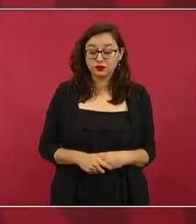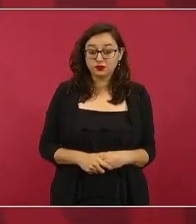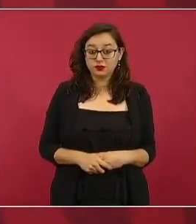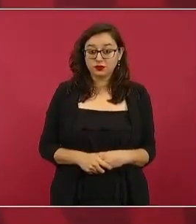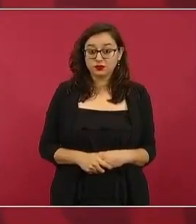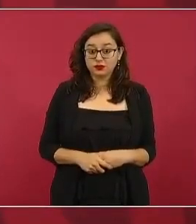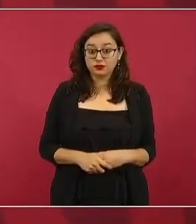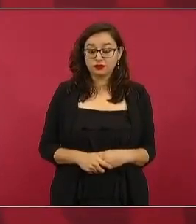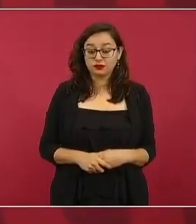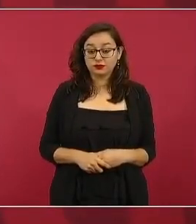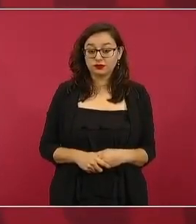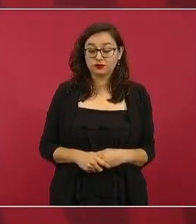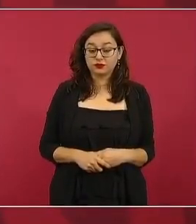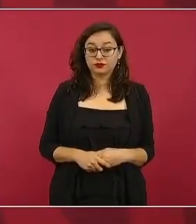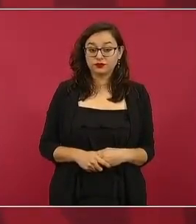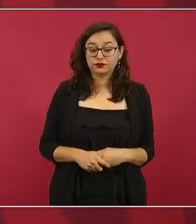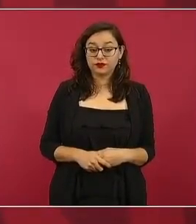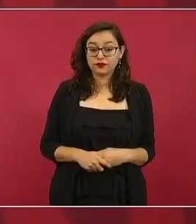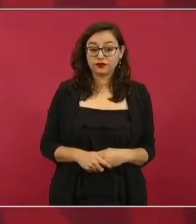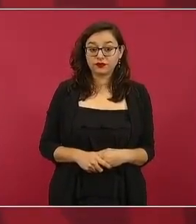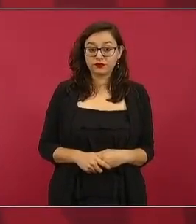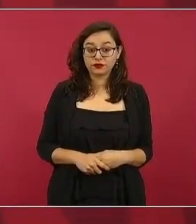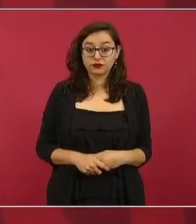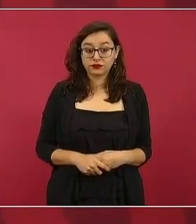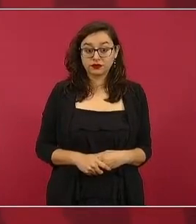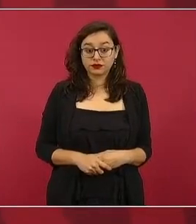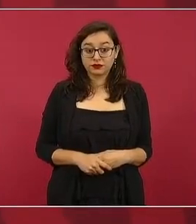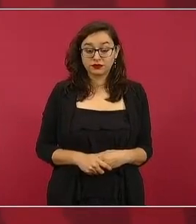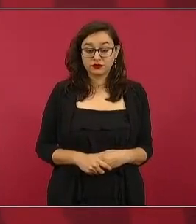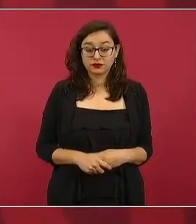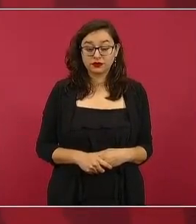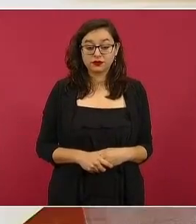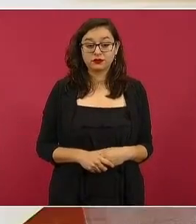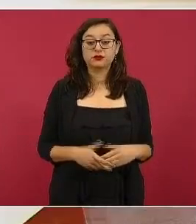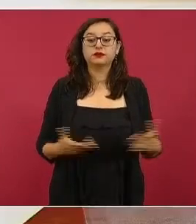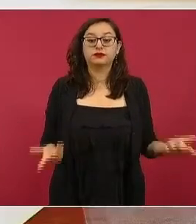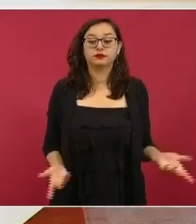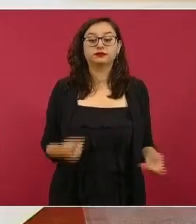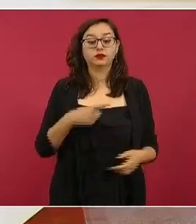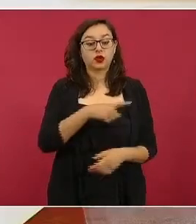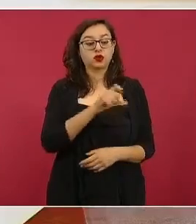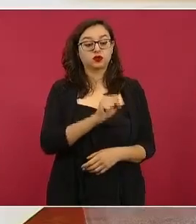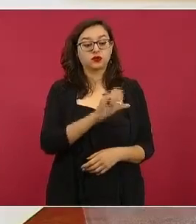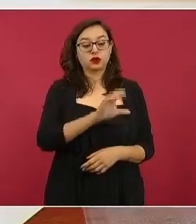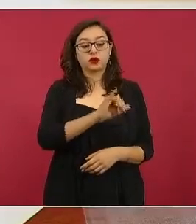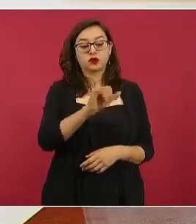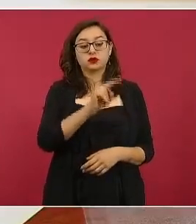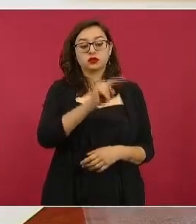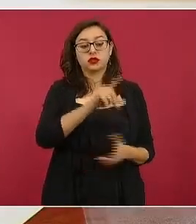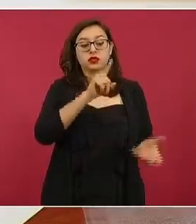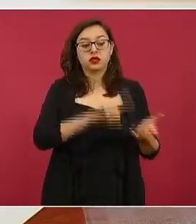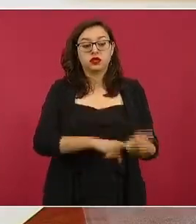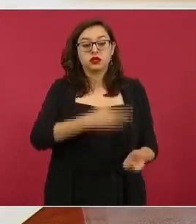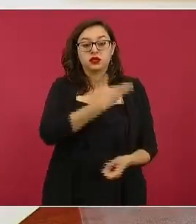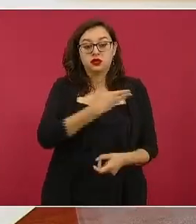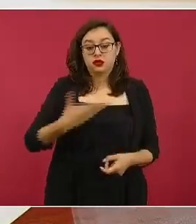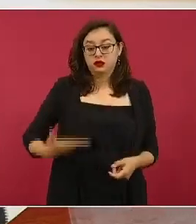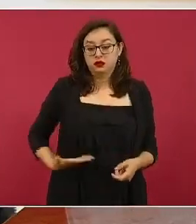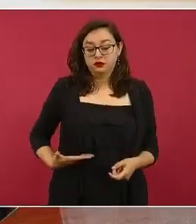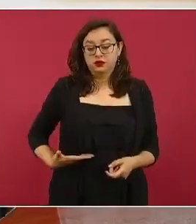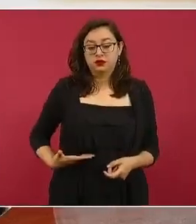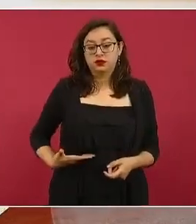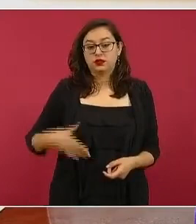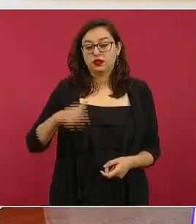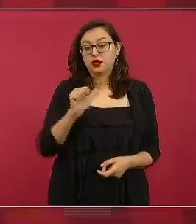el presidente Arturo Saldívar actualmente con el bloque